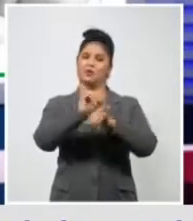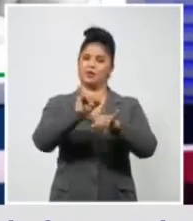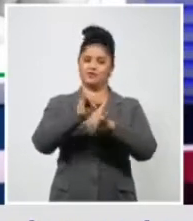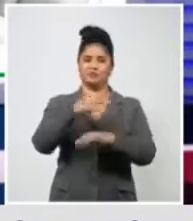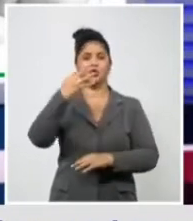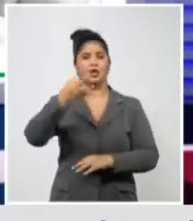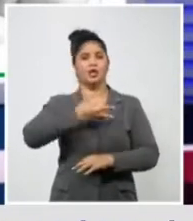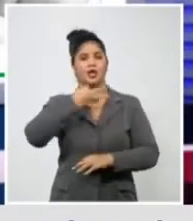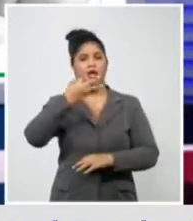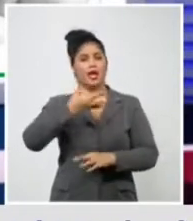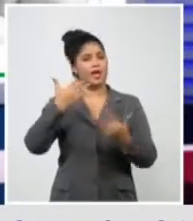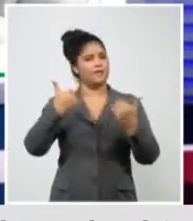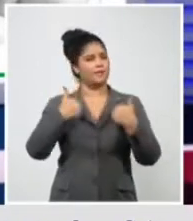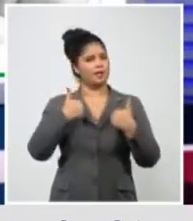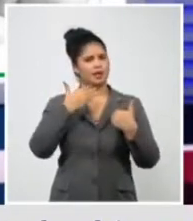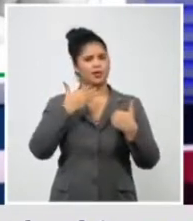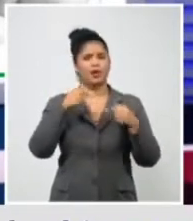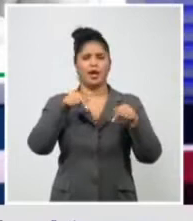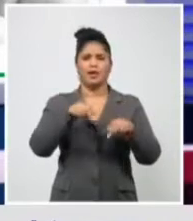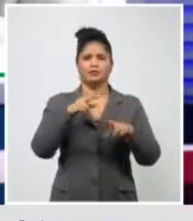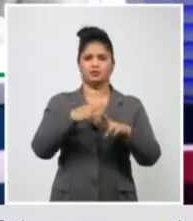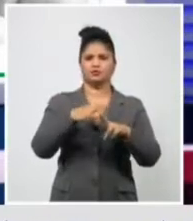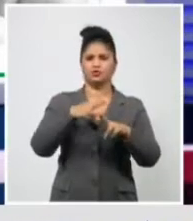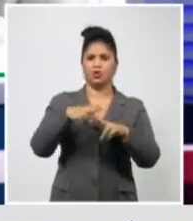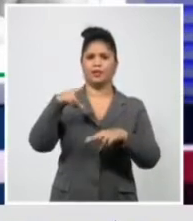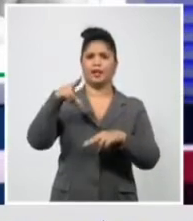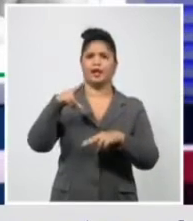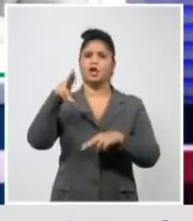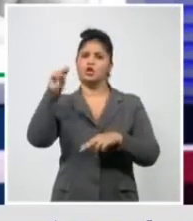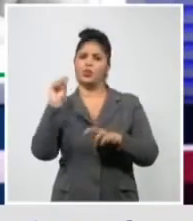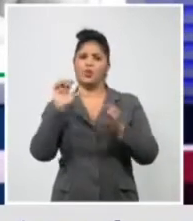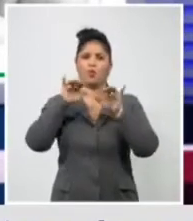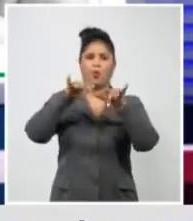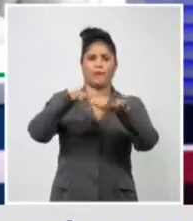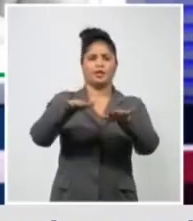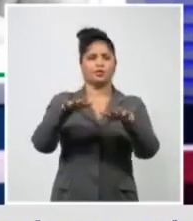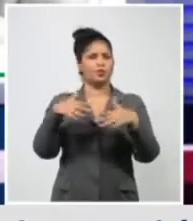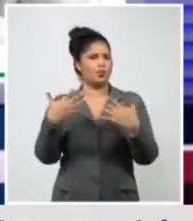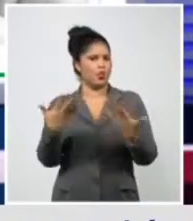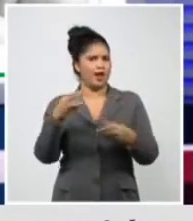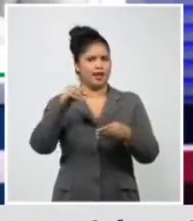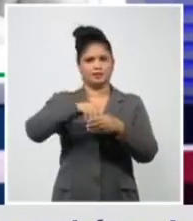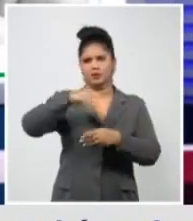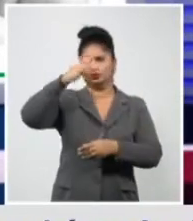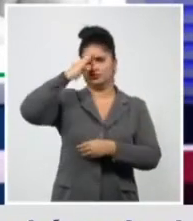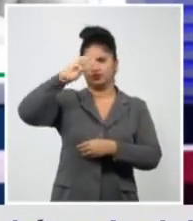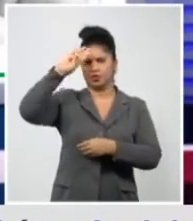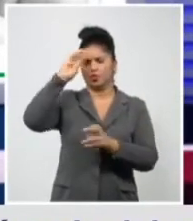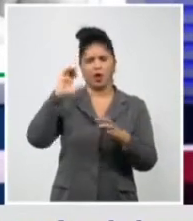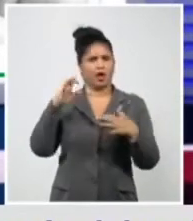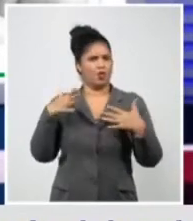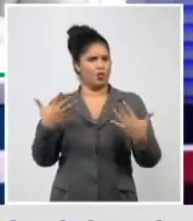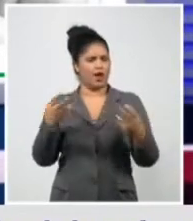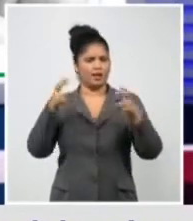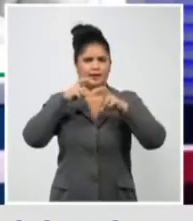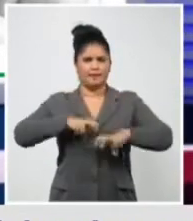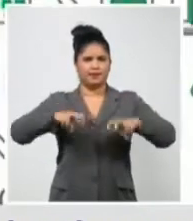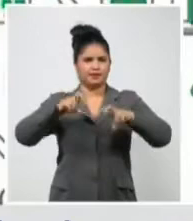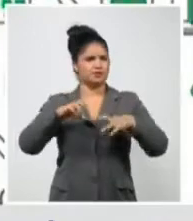nuevas cepas se hablan, cuáles circulan en Cuba, cuál es la investigación al respecto. Bienvenida.